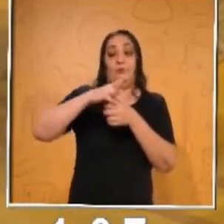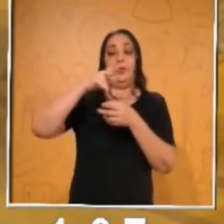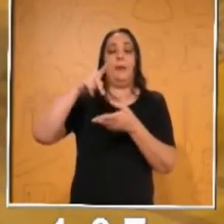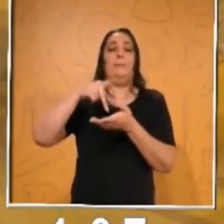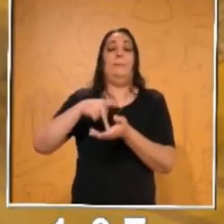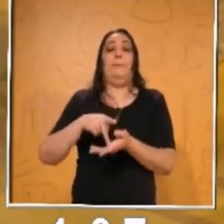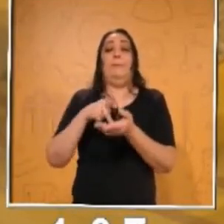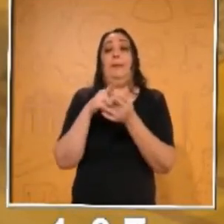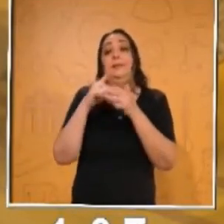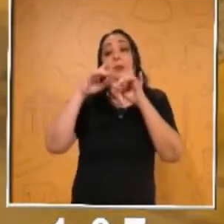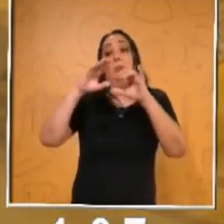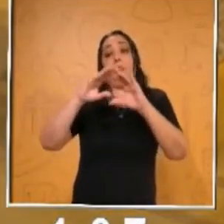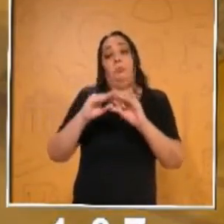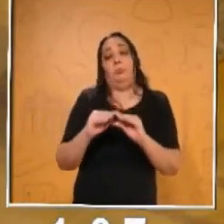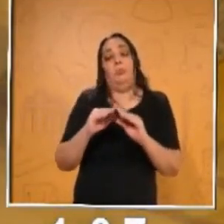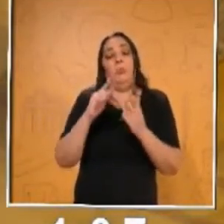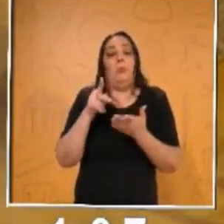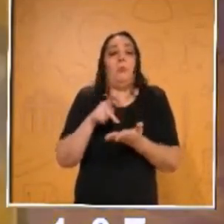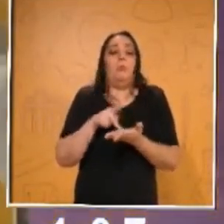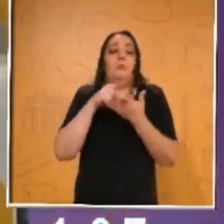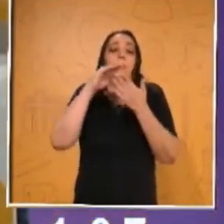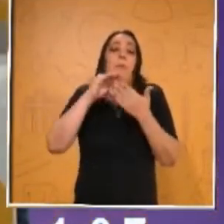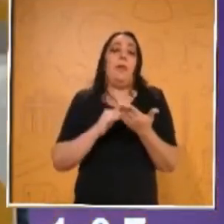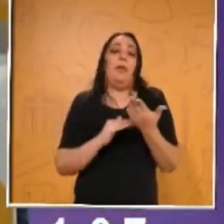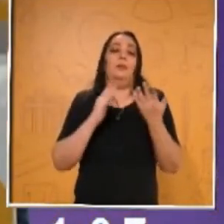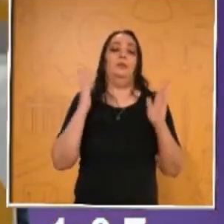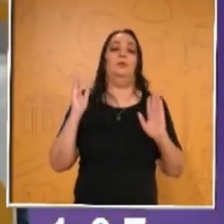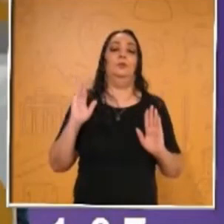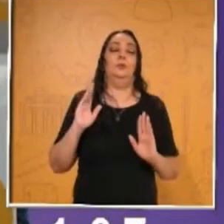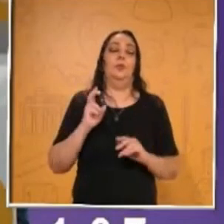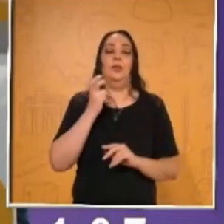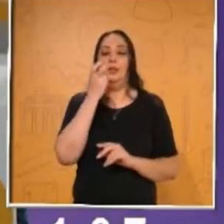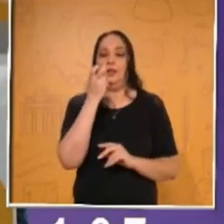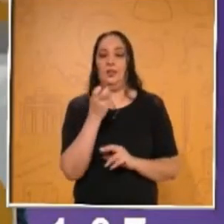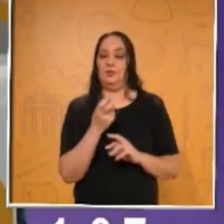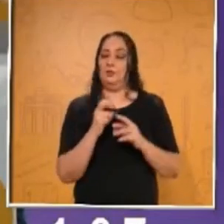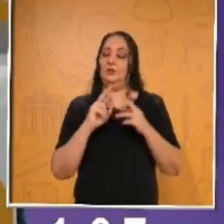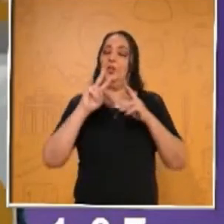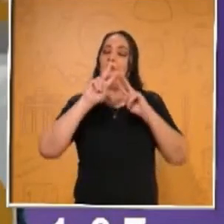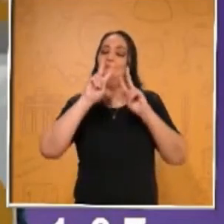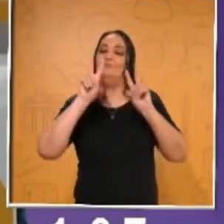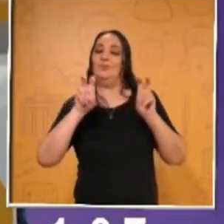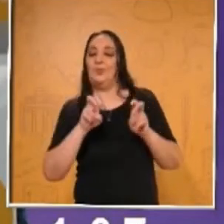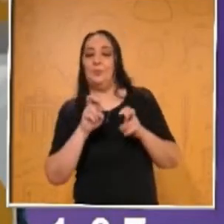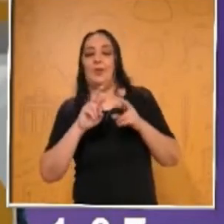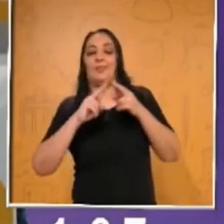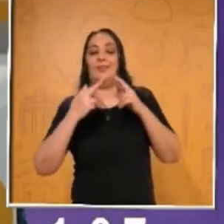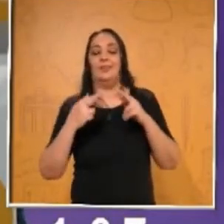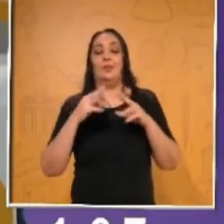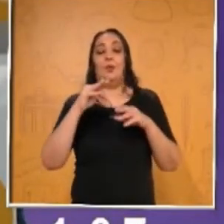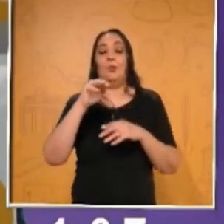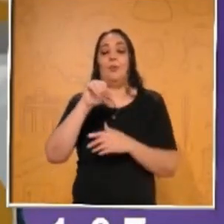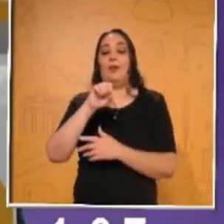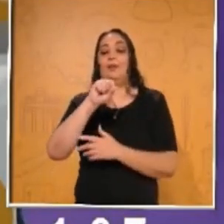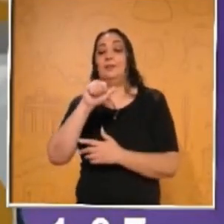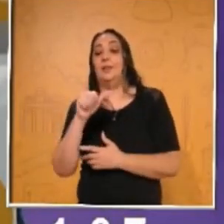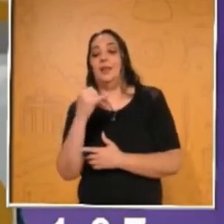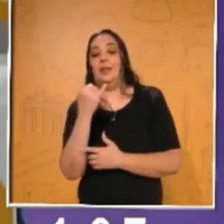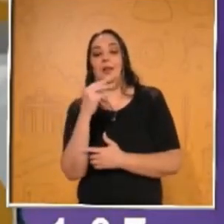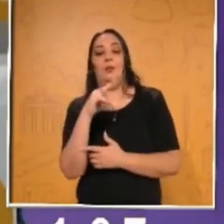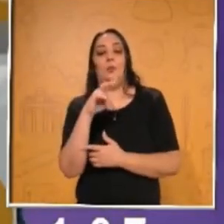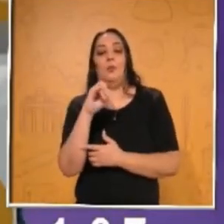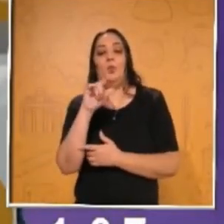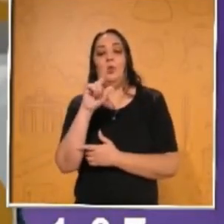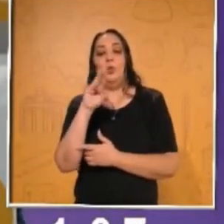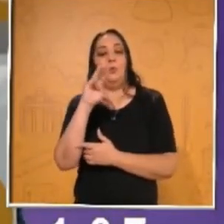ocupa más espacio que todos, pero sigue siendo menos. Esa es la relación entre la masa y el volumen de